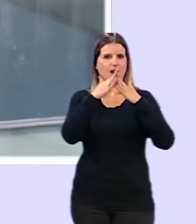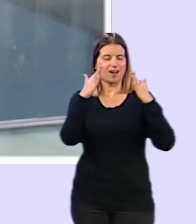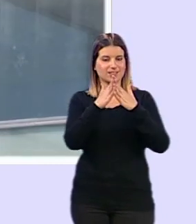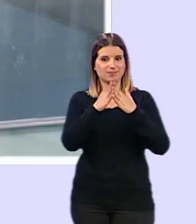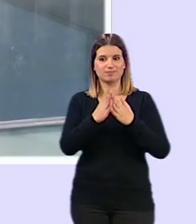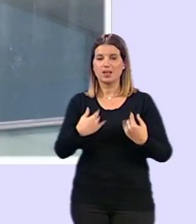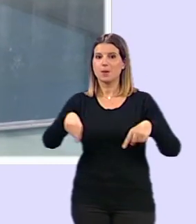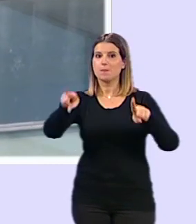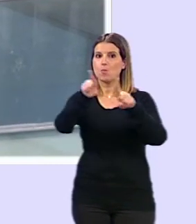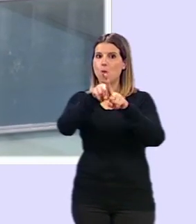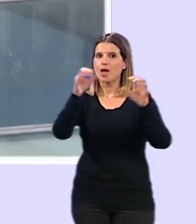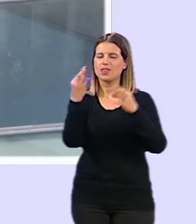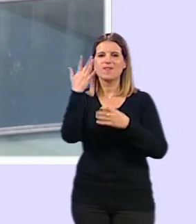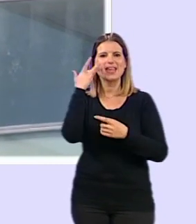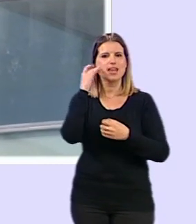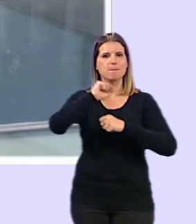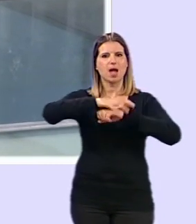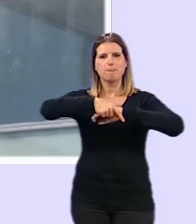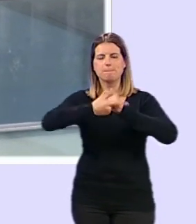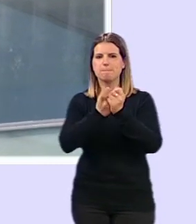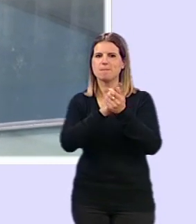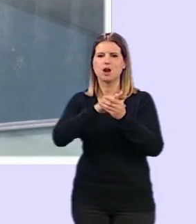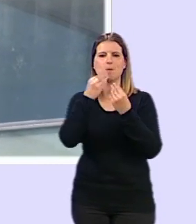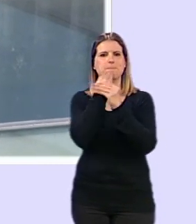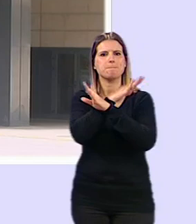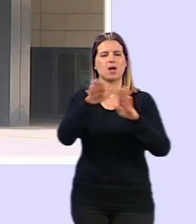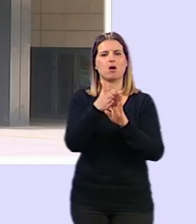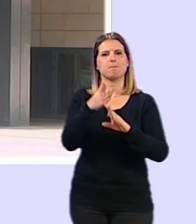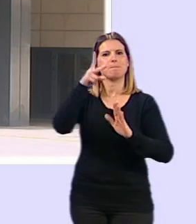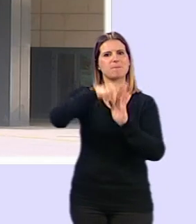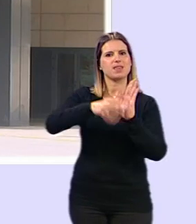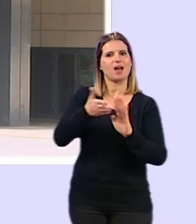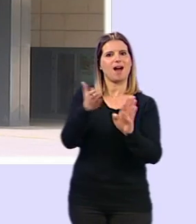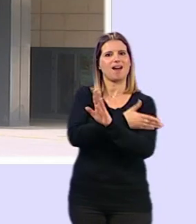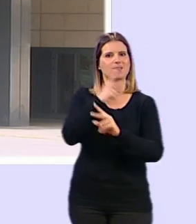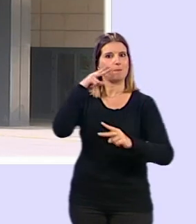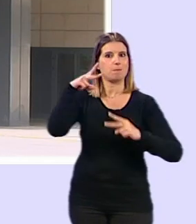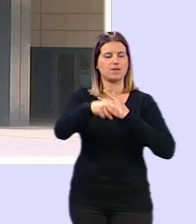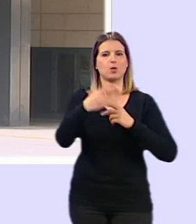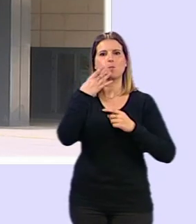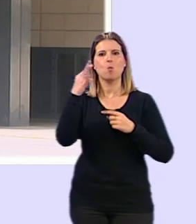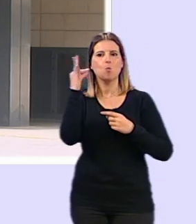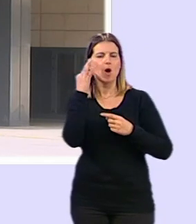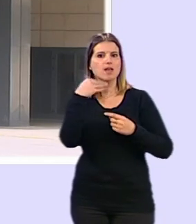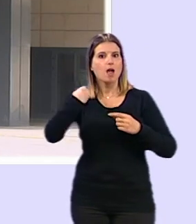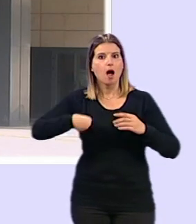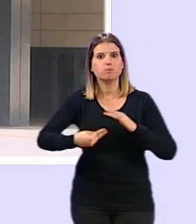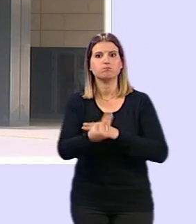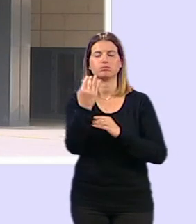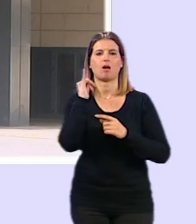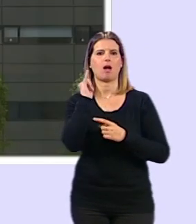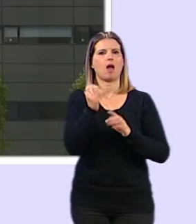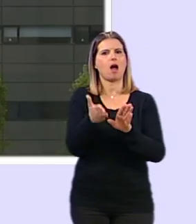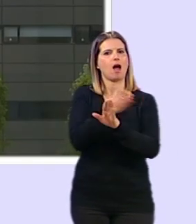Igualmente se debe extremar la higiene de manos ya que es la mejor medida de prevención lavándoselas en el caso de mujeres que ya han dado a luz siempre